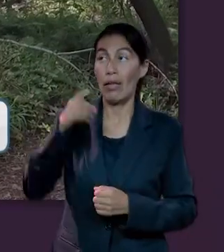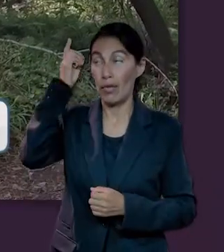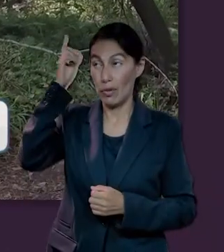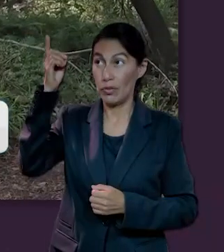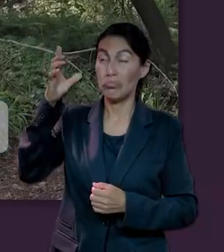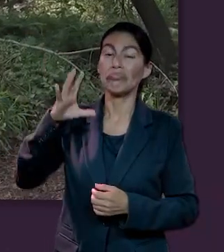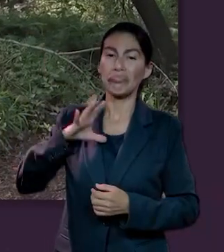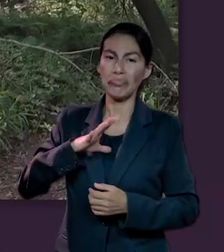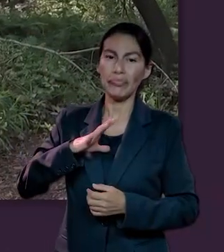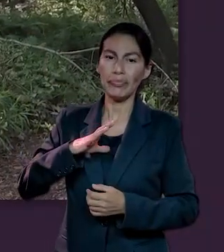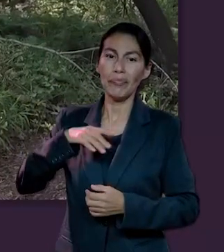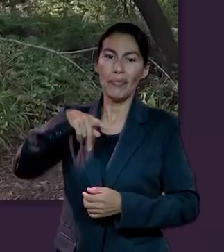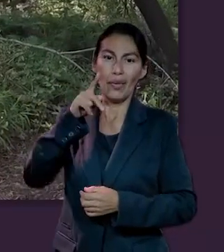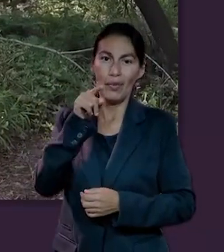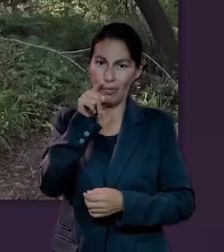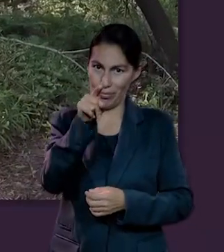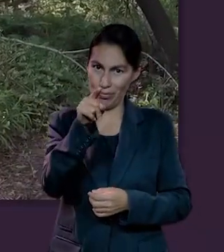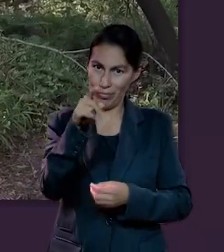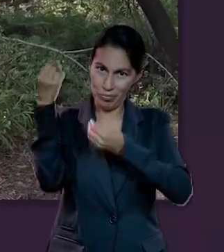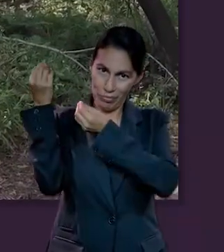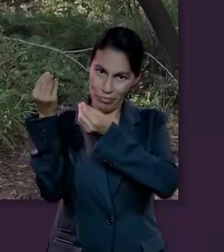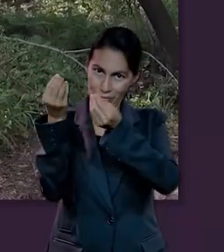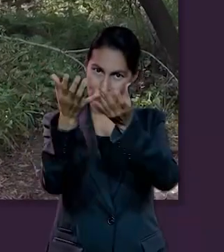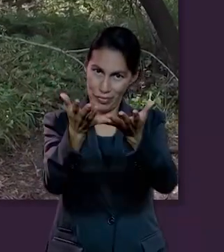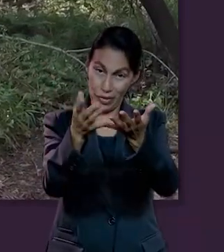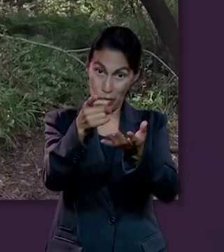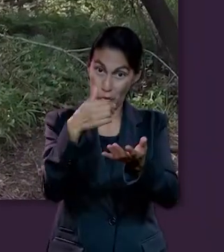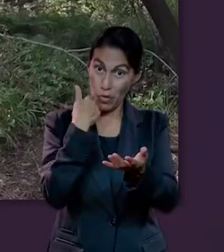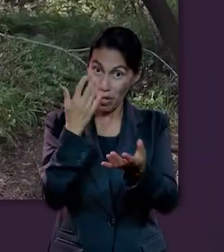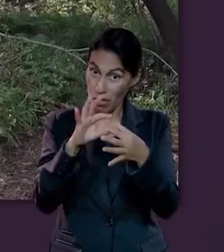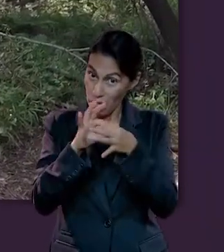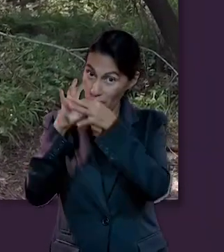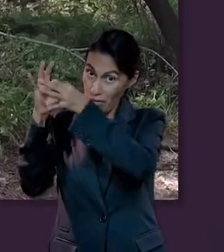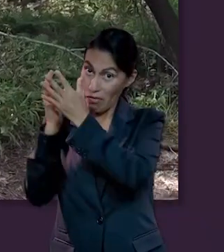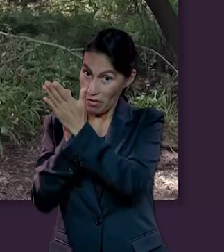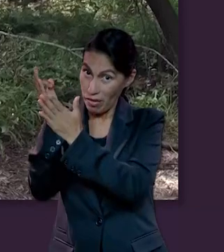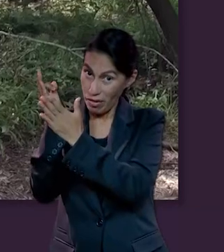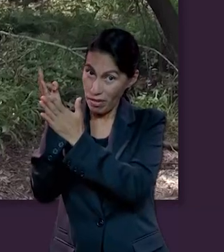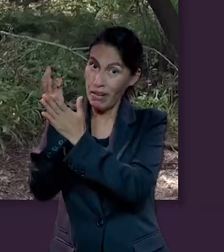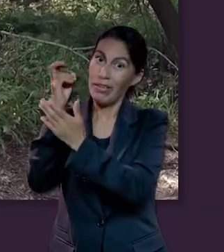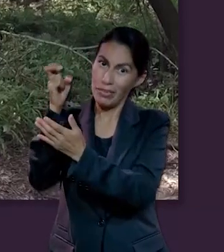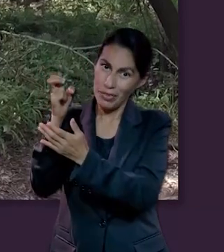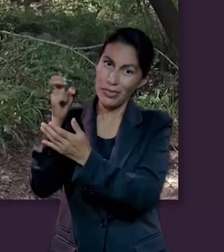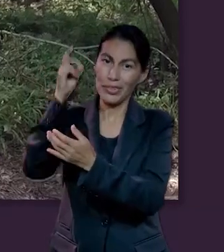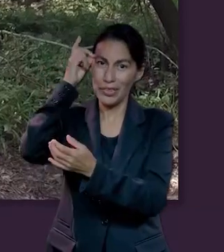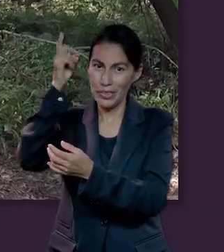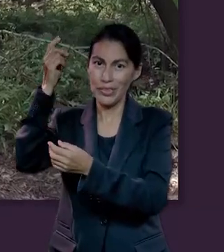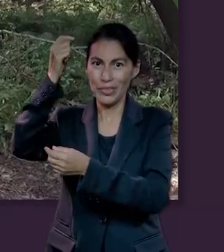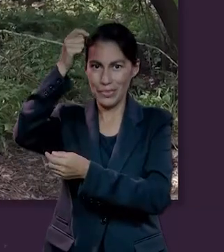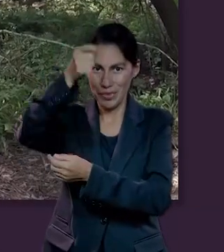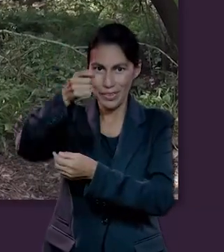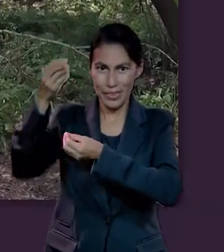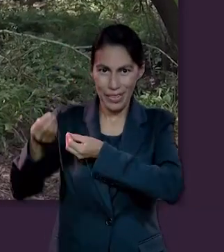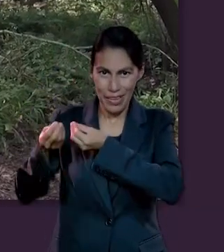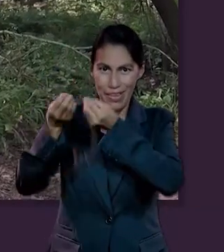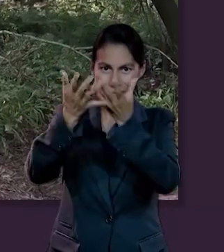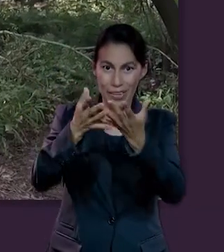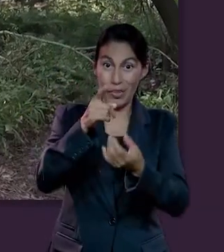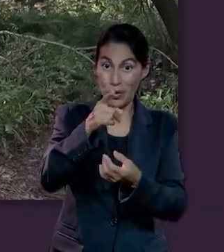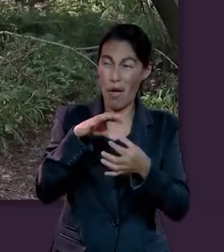pertenece a él, pero que él quiere compartir contigo si tú decides mantenerte en comunión con él,